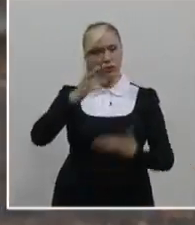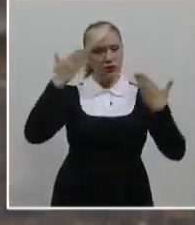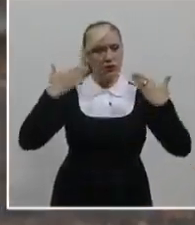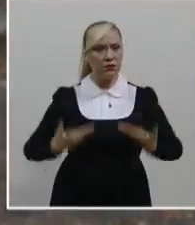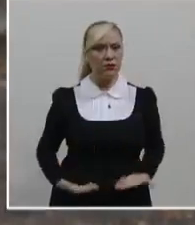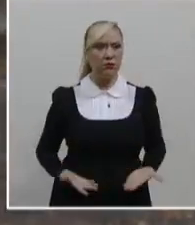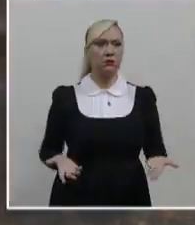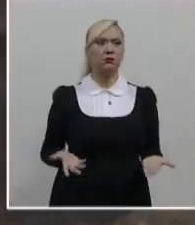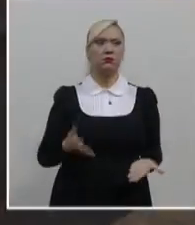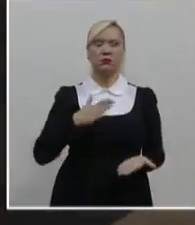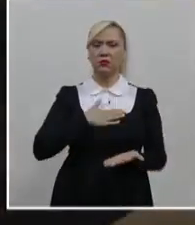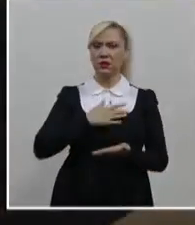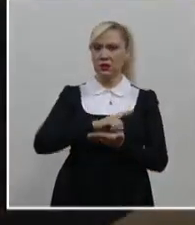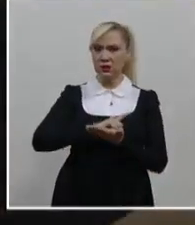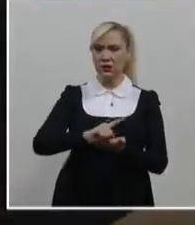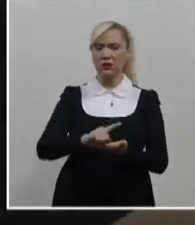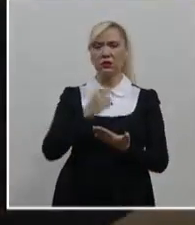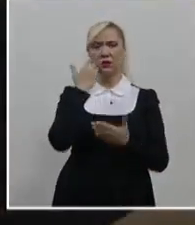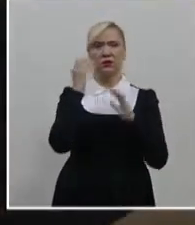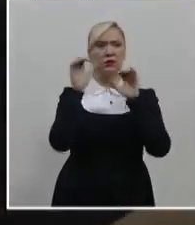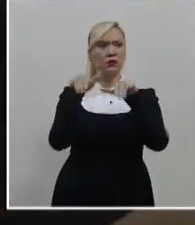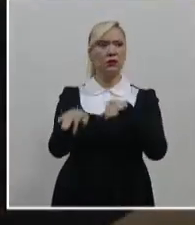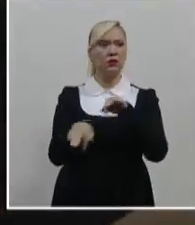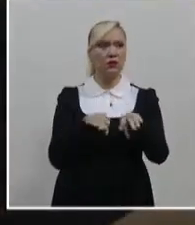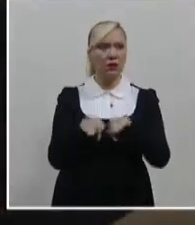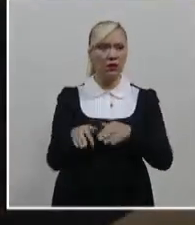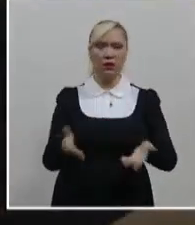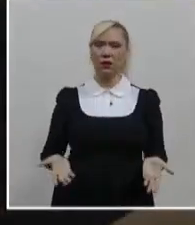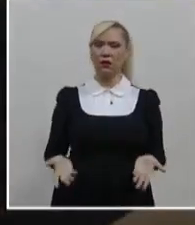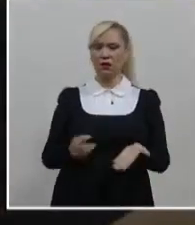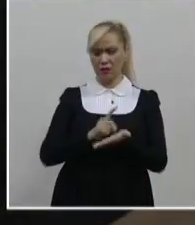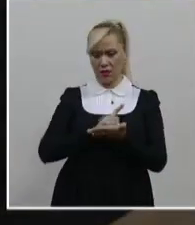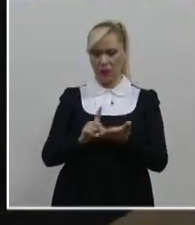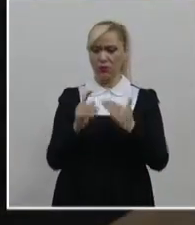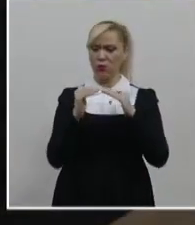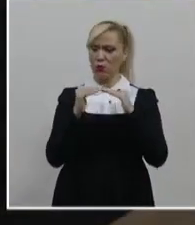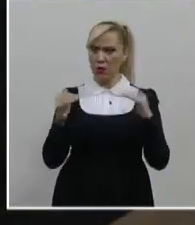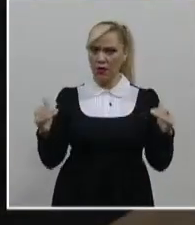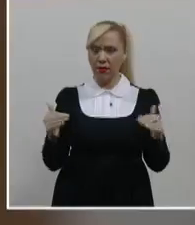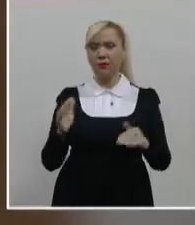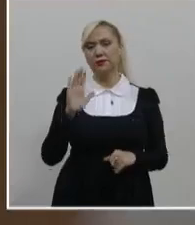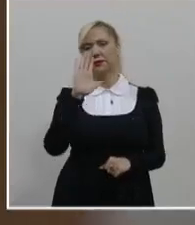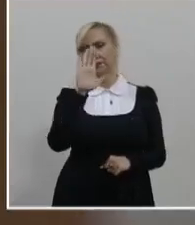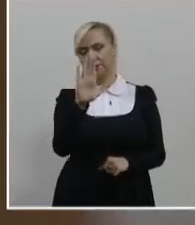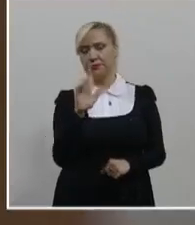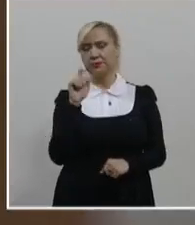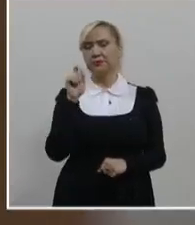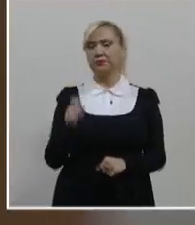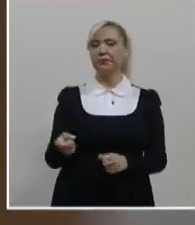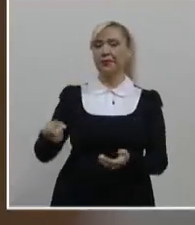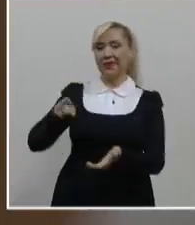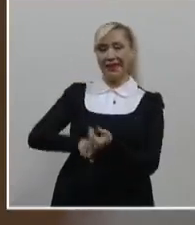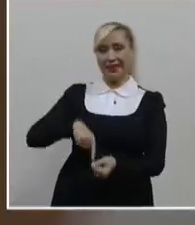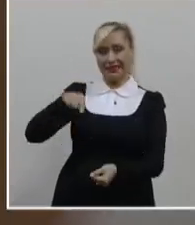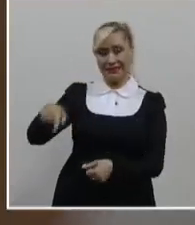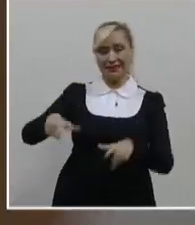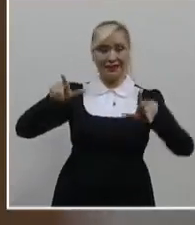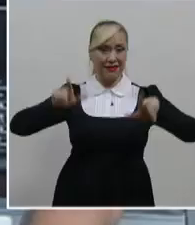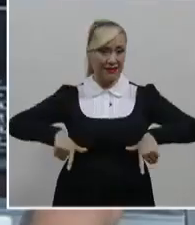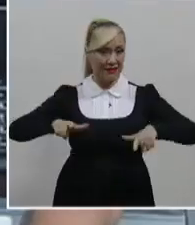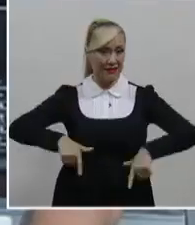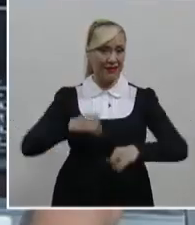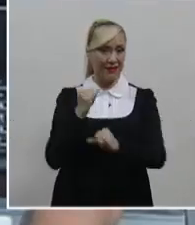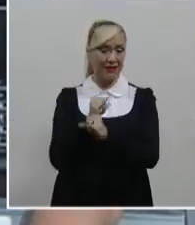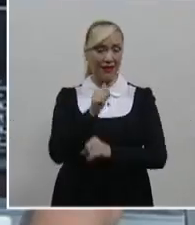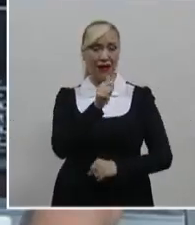menoscabando sus derechos y libertades, entre los que se encuentran el derecho a la igualdad. La actuación neutra de las plataformas implica que no